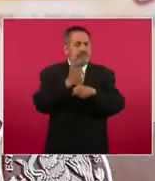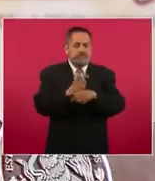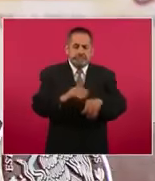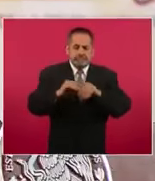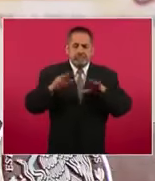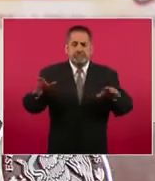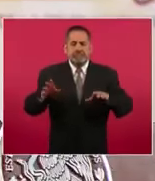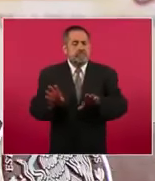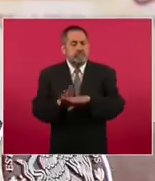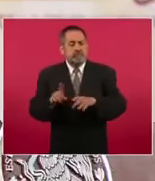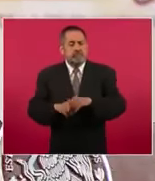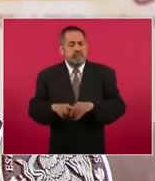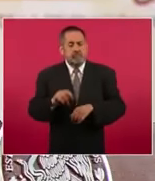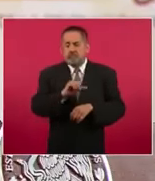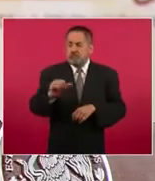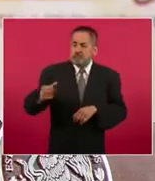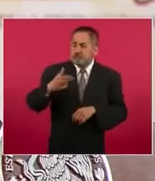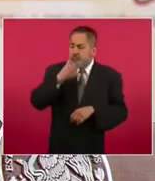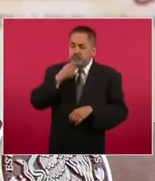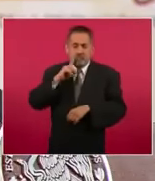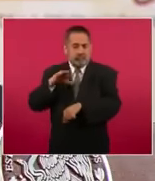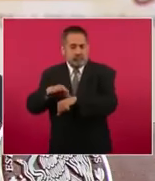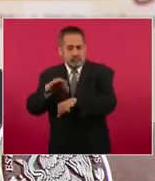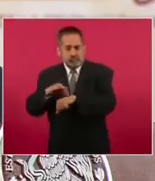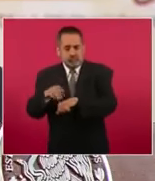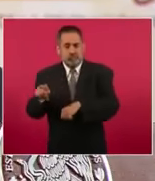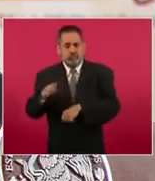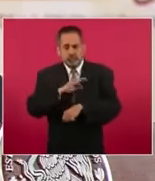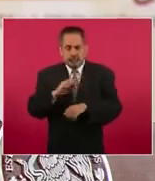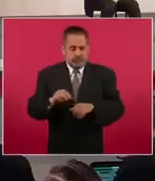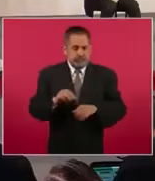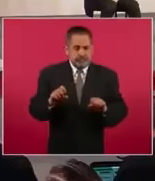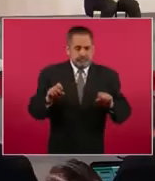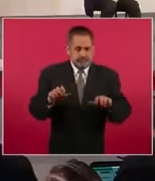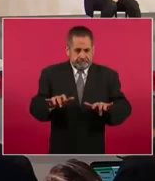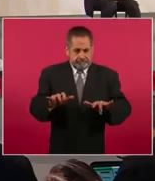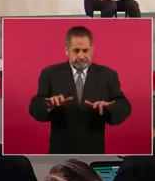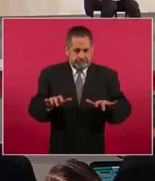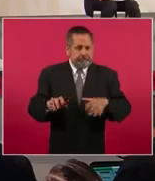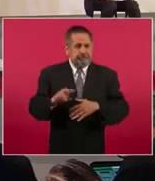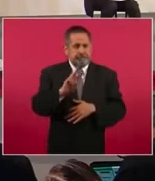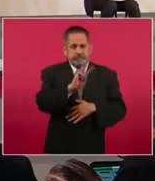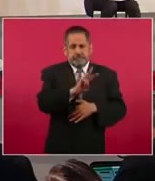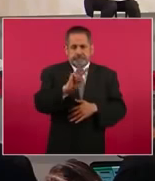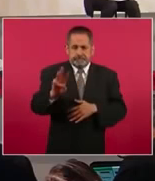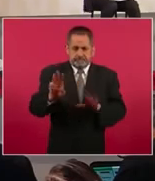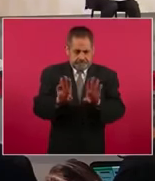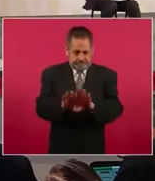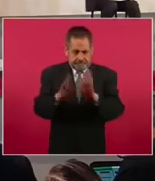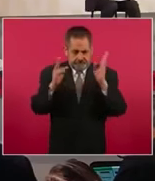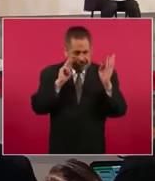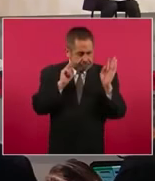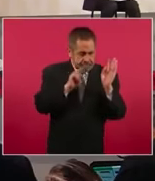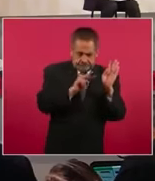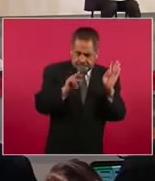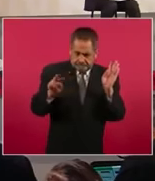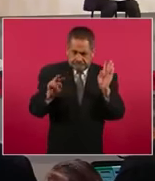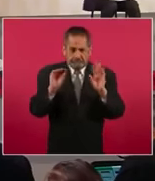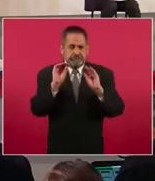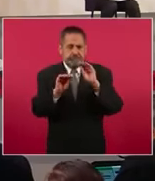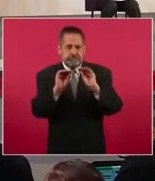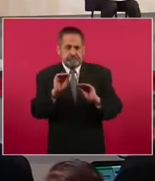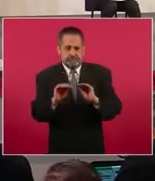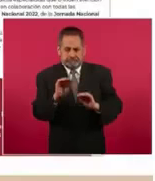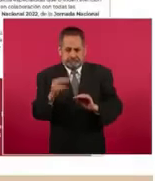médicos especialistas, médicas especialistas de todo el país van a poder ingresar a esta página para hacer el proceso de